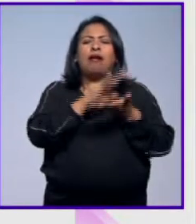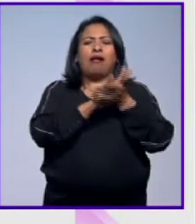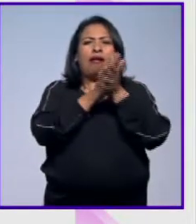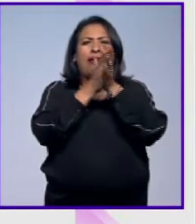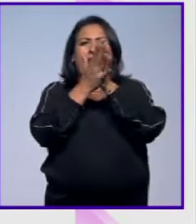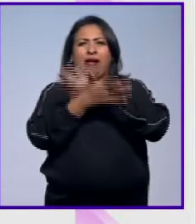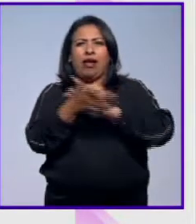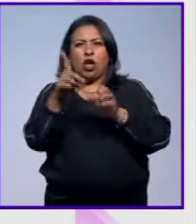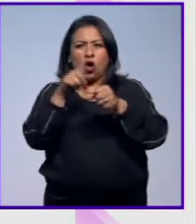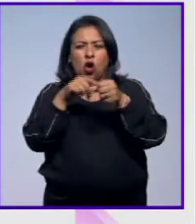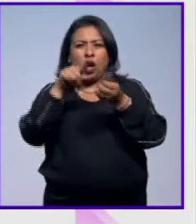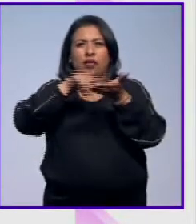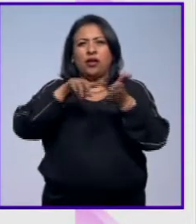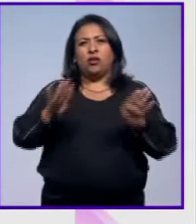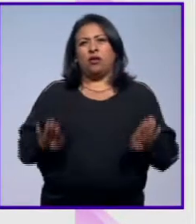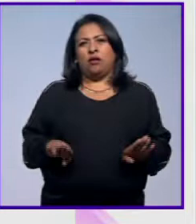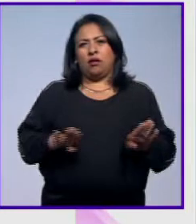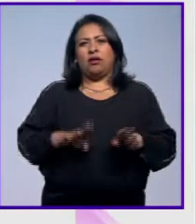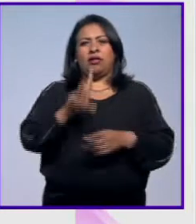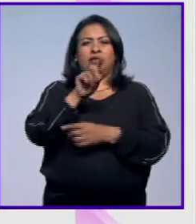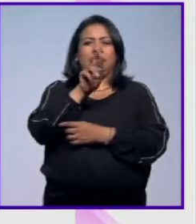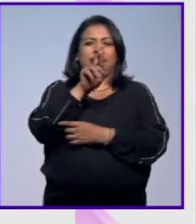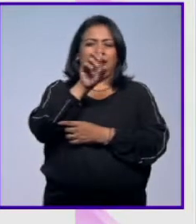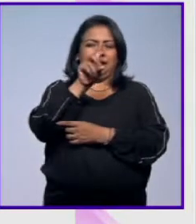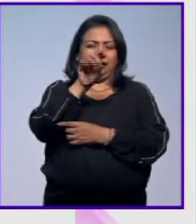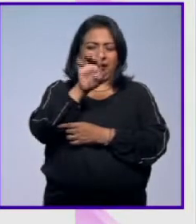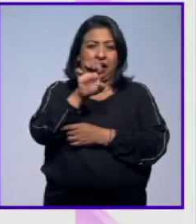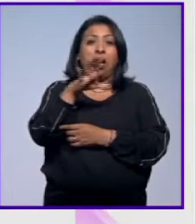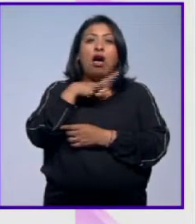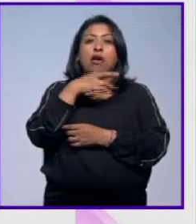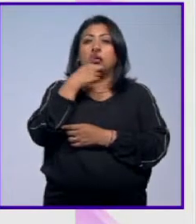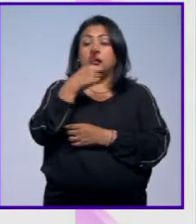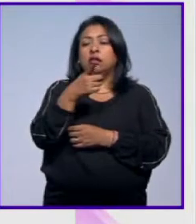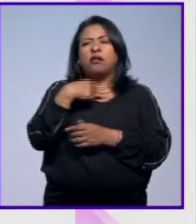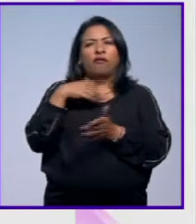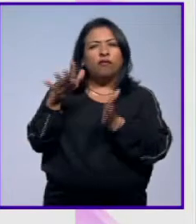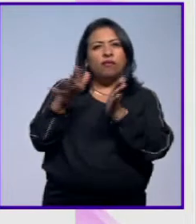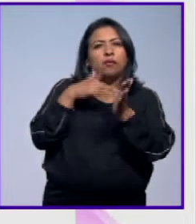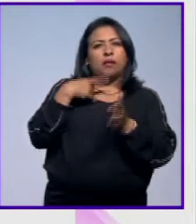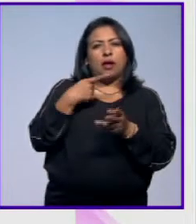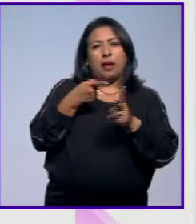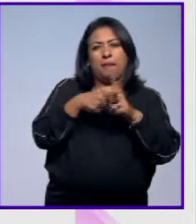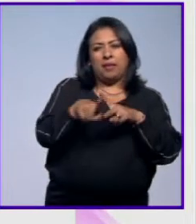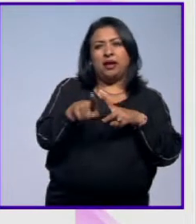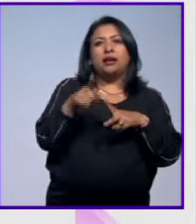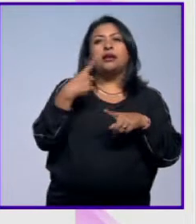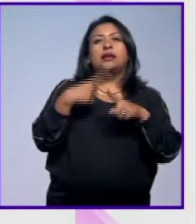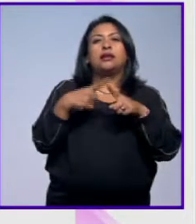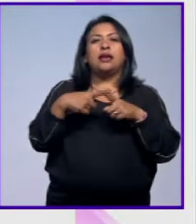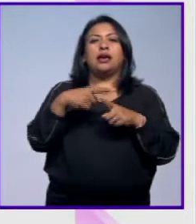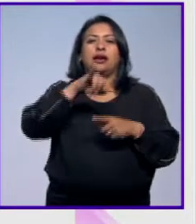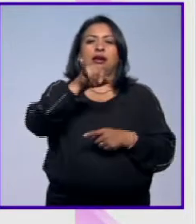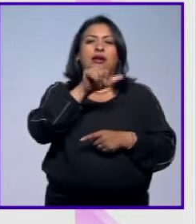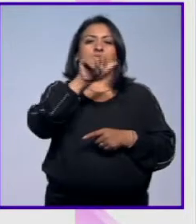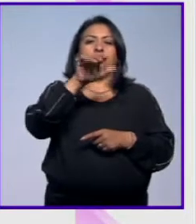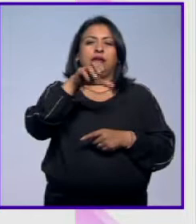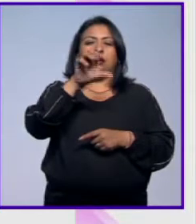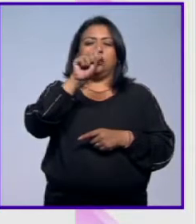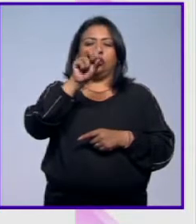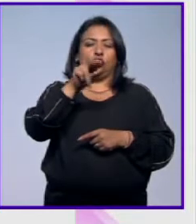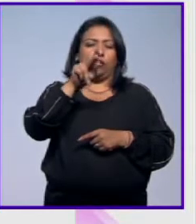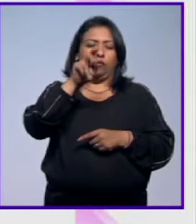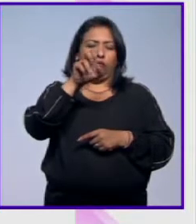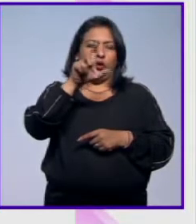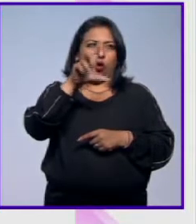cromática que ha caracterizado al creador de Dresde quien se asegura haberse inspirado en sus primeros trabajos en la obra de Jackson Pollock y